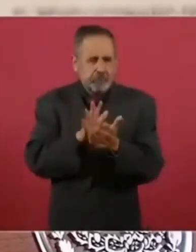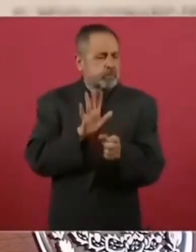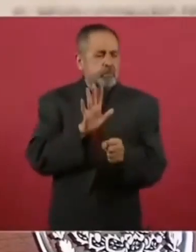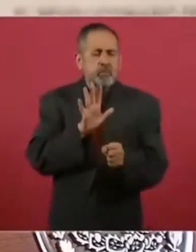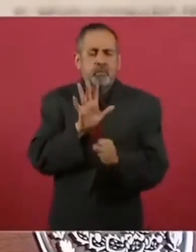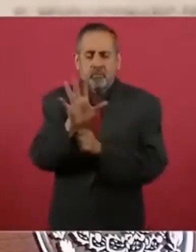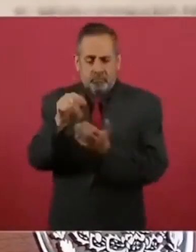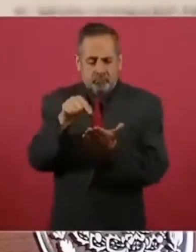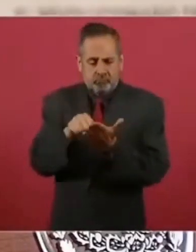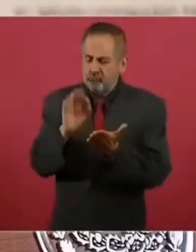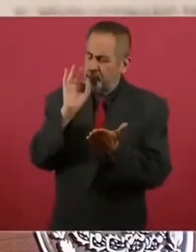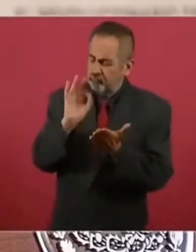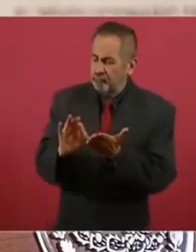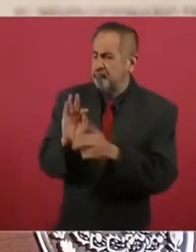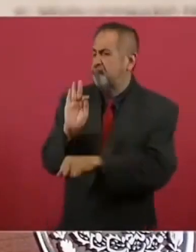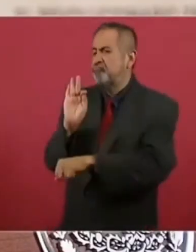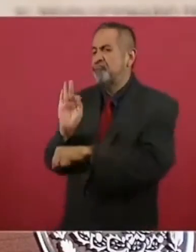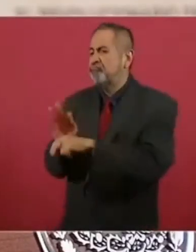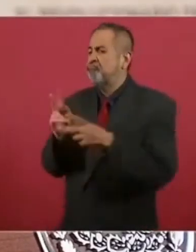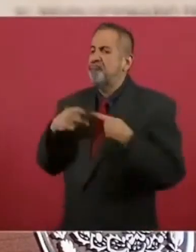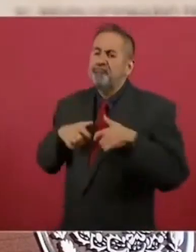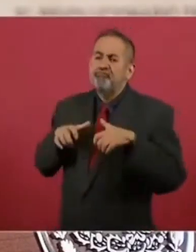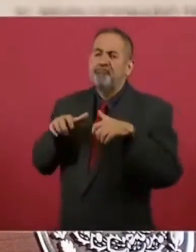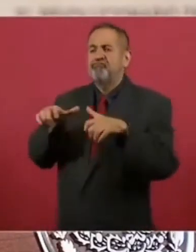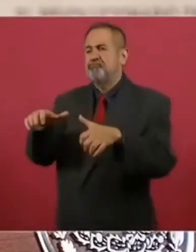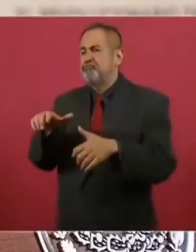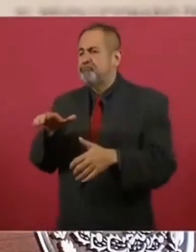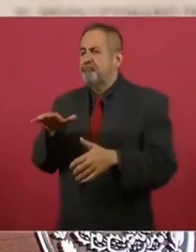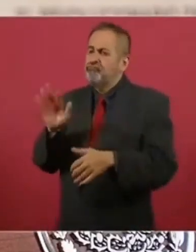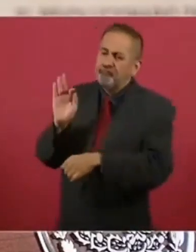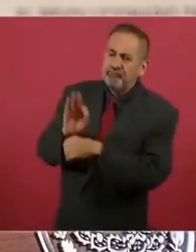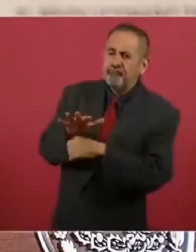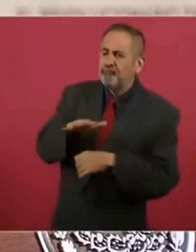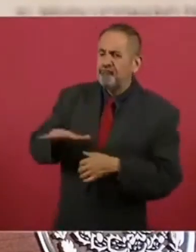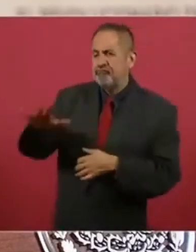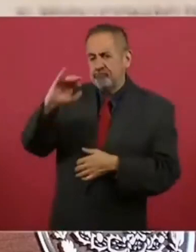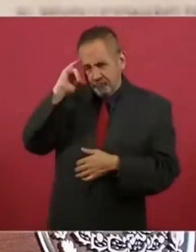trabajadores, en favor de los campesinos.